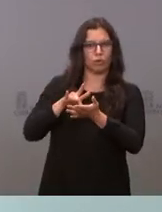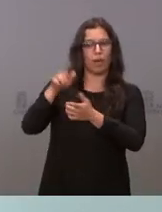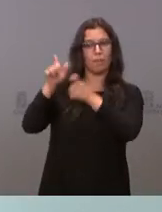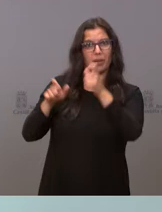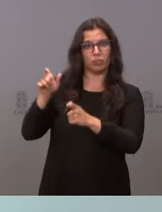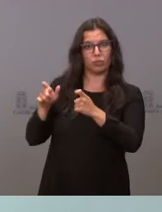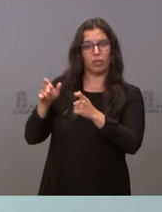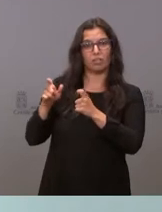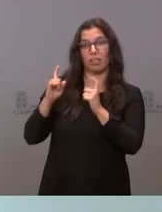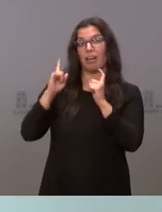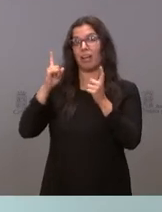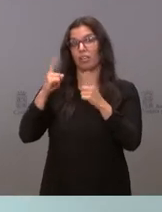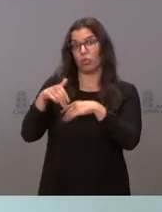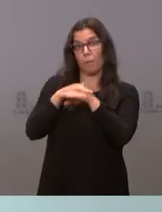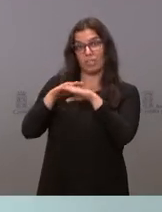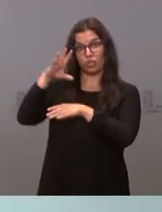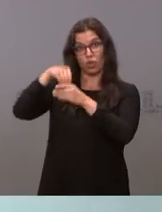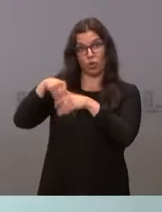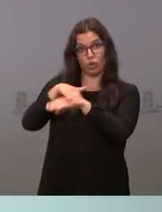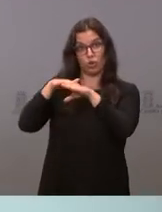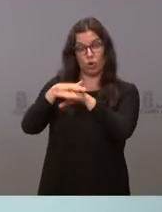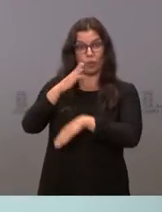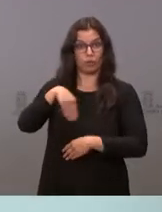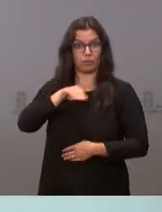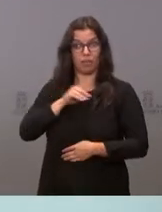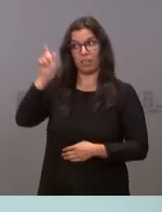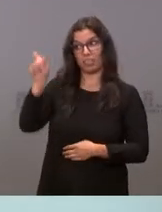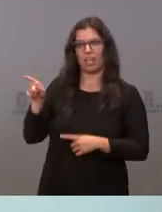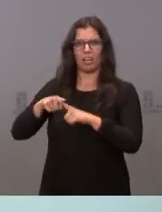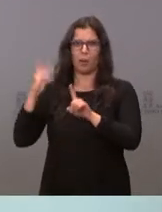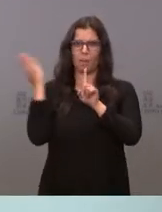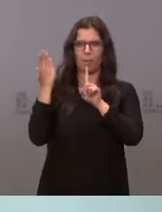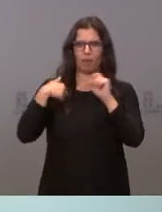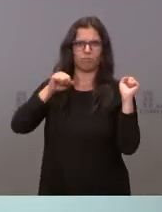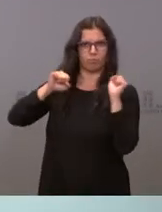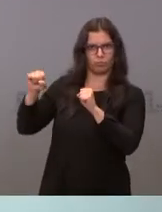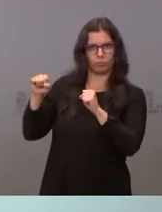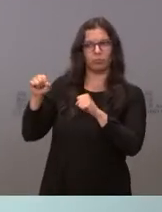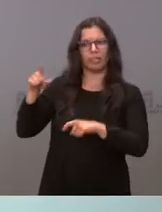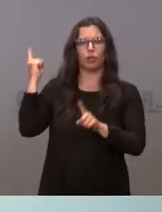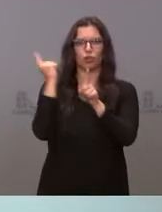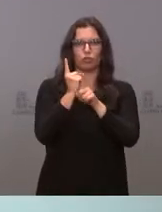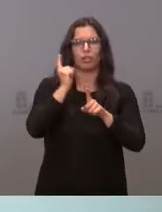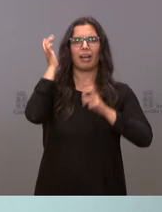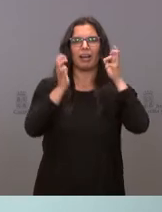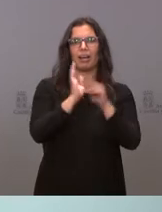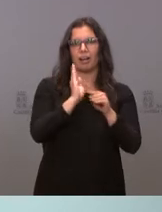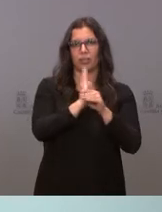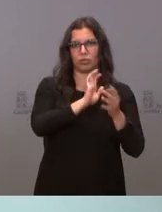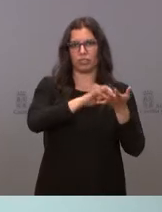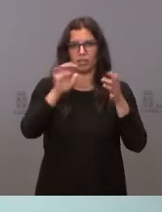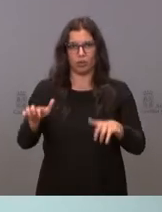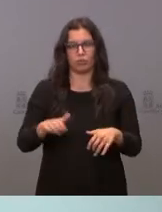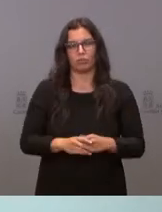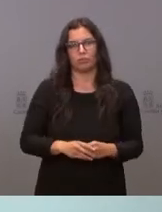personas, en este caso un ministro del Gobierno de España, quiere atacar a los ganaderos de Castilla y León. Es,